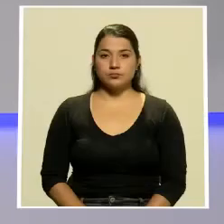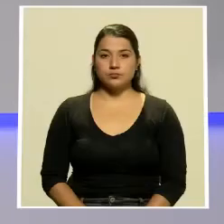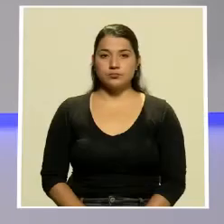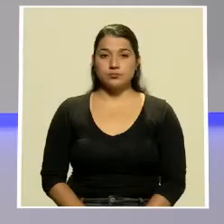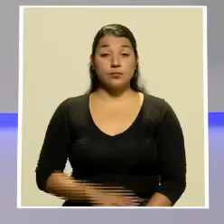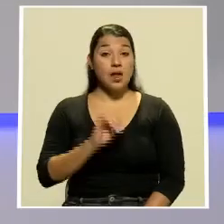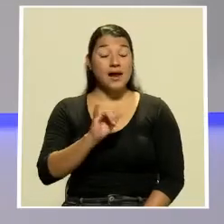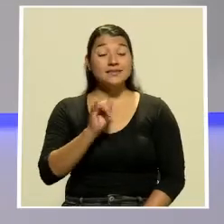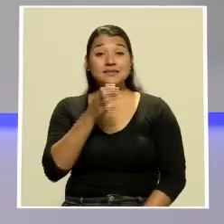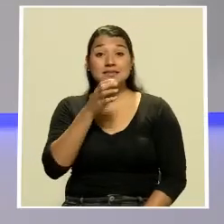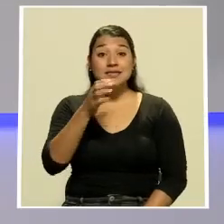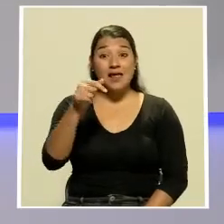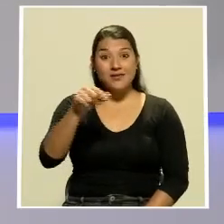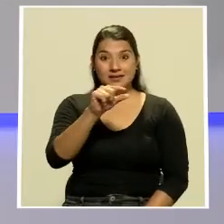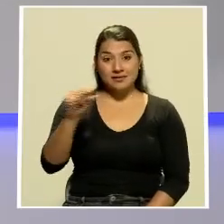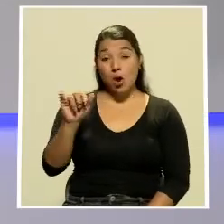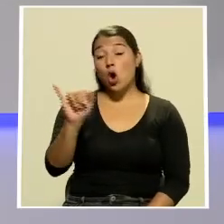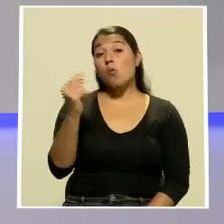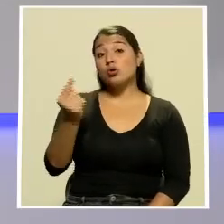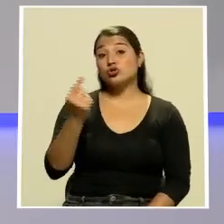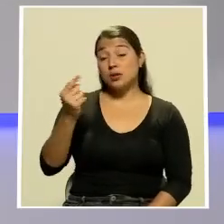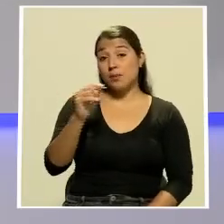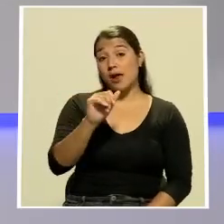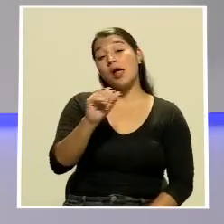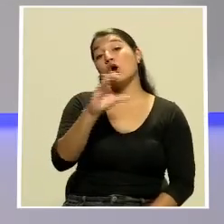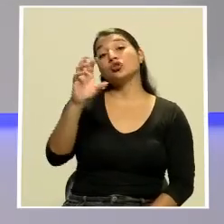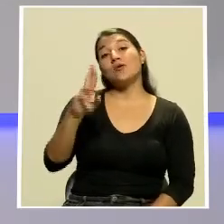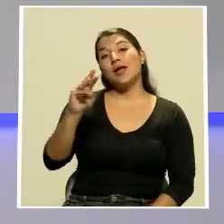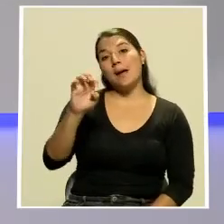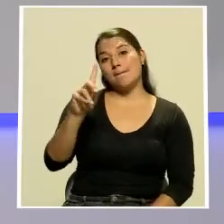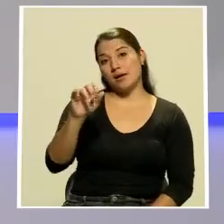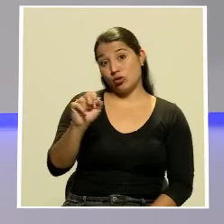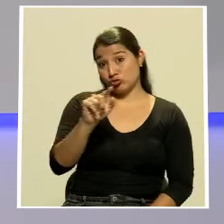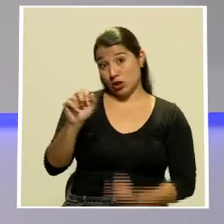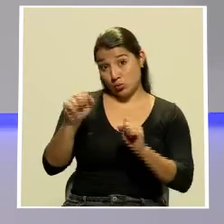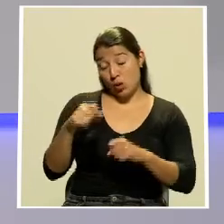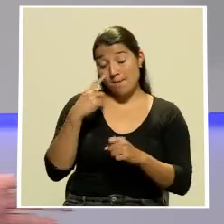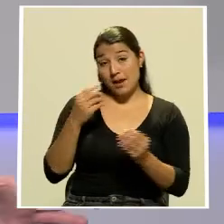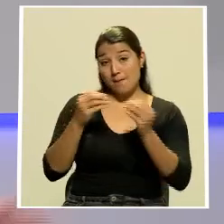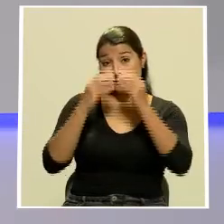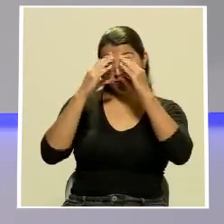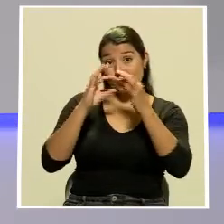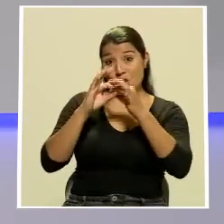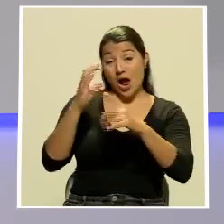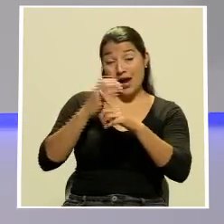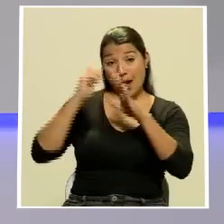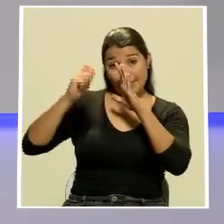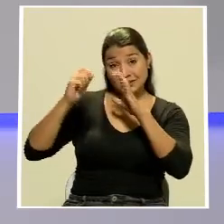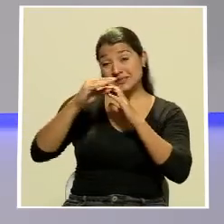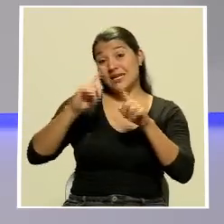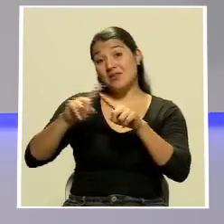esas fueron las sugerencias de la semana como siempre en el sitio de Costa Rica Medios podrán encontrar un artículo con más información sobre cada película y sobre las